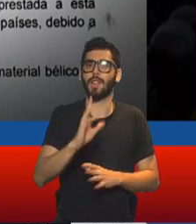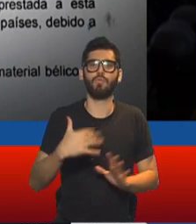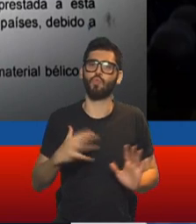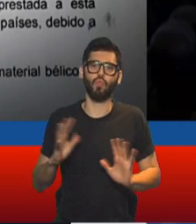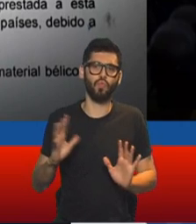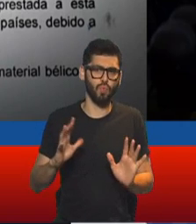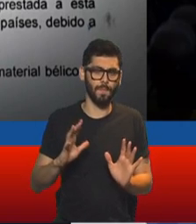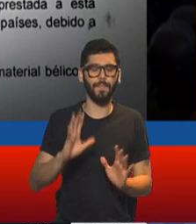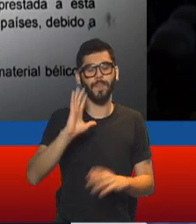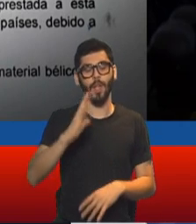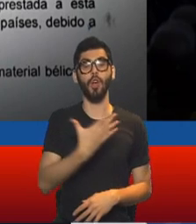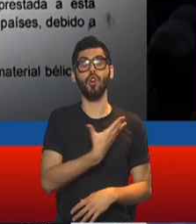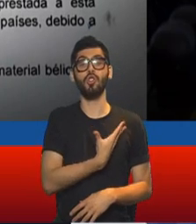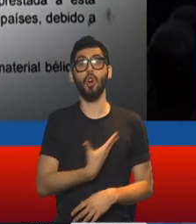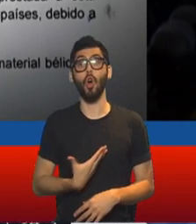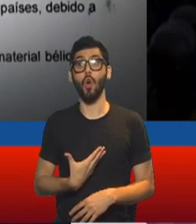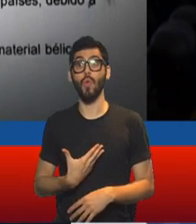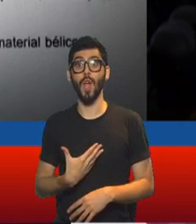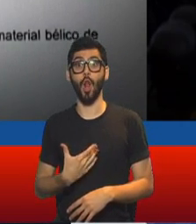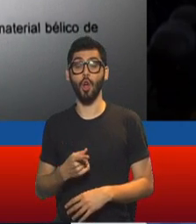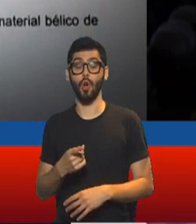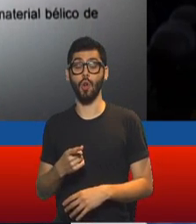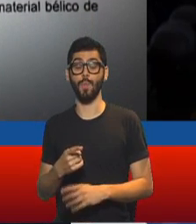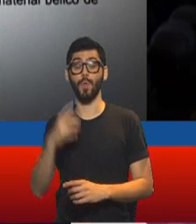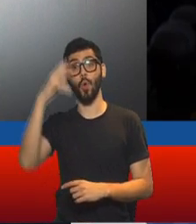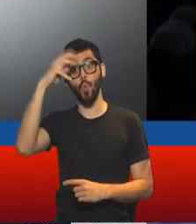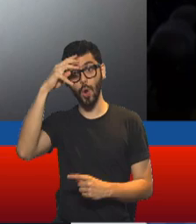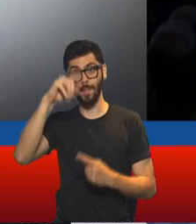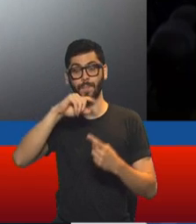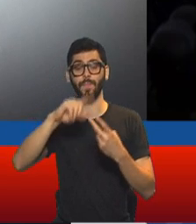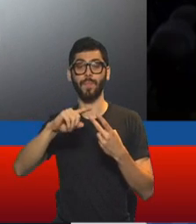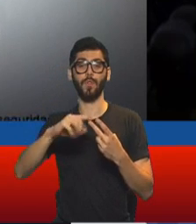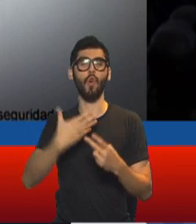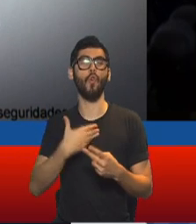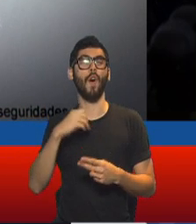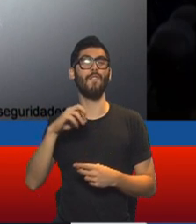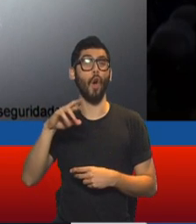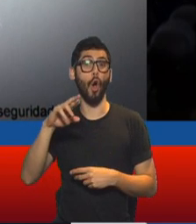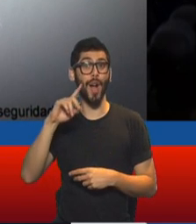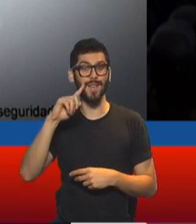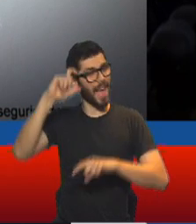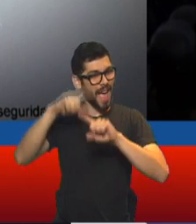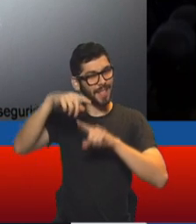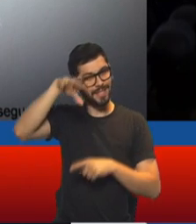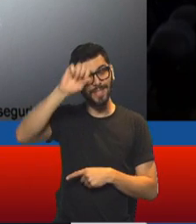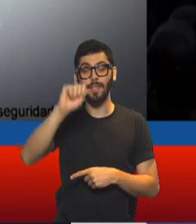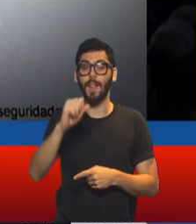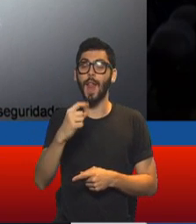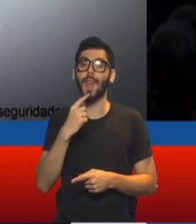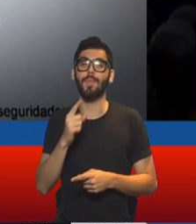En el gobierno lo que vienen diciendo Patricia Búrlich y también al blog Jorge Fori, es que a ellos no les, o sea,